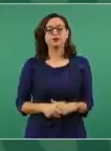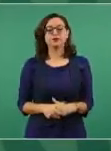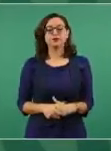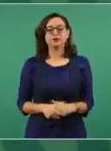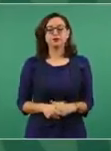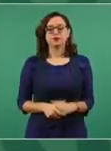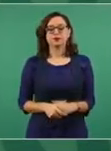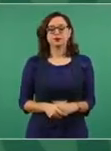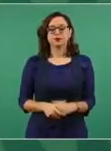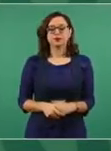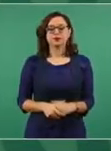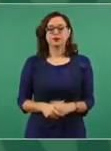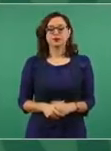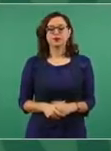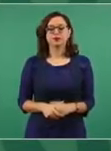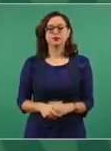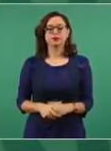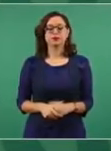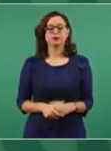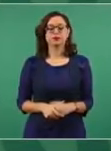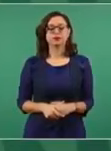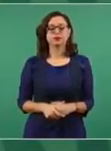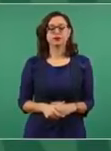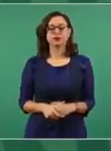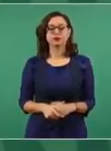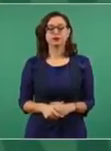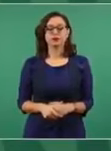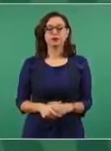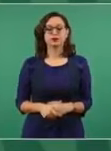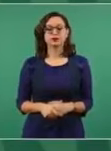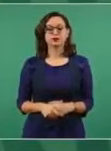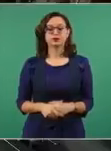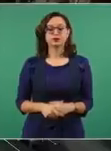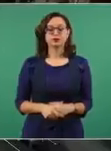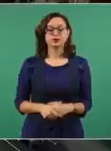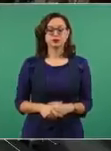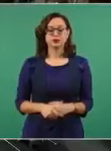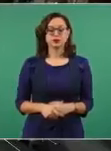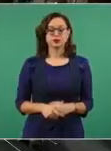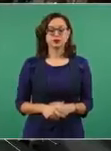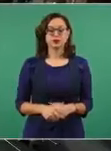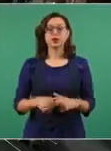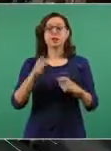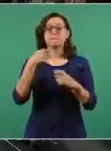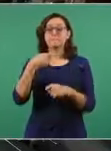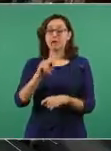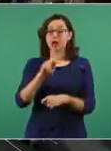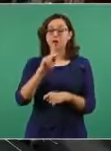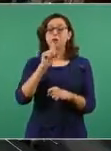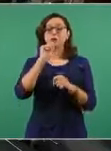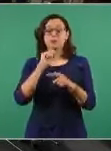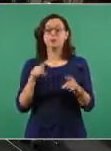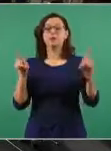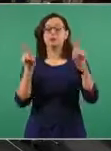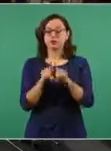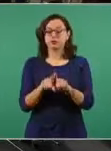También en nuestra política exterior está la defensa de los derechos humanos.